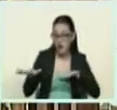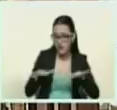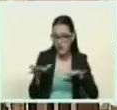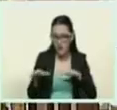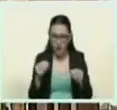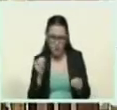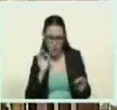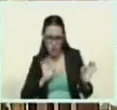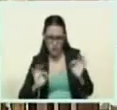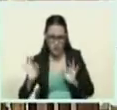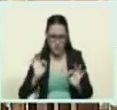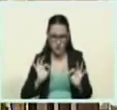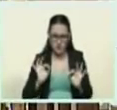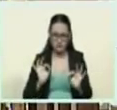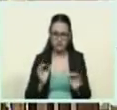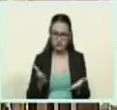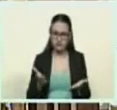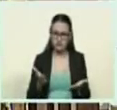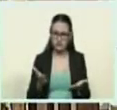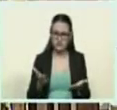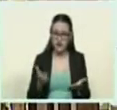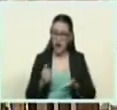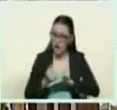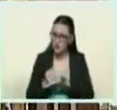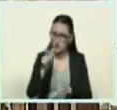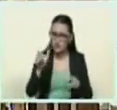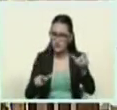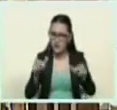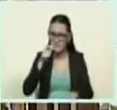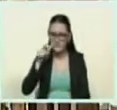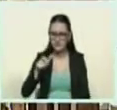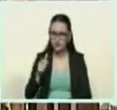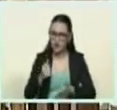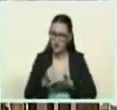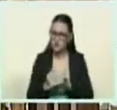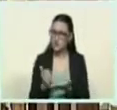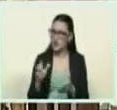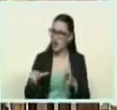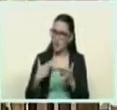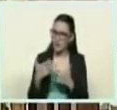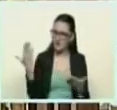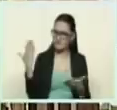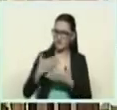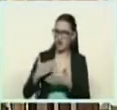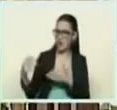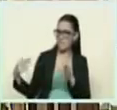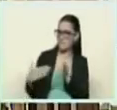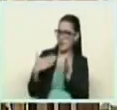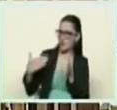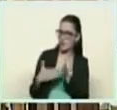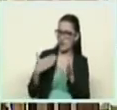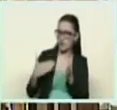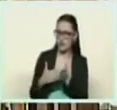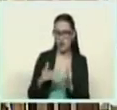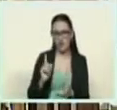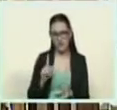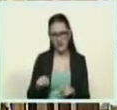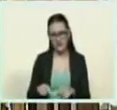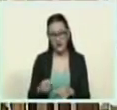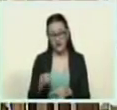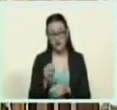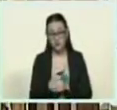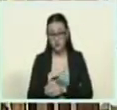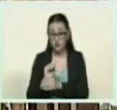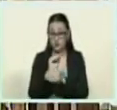en determinados momentos, algunos compañeros, ayuden a frenar la ofensiva general de recuperación que el